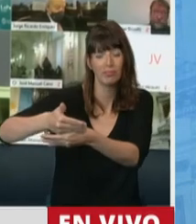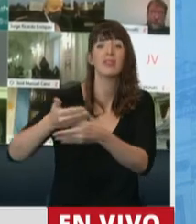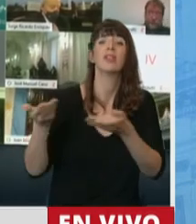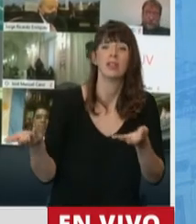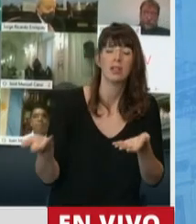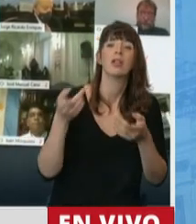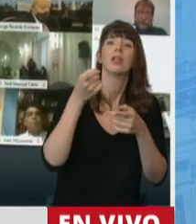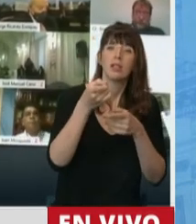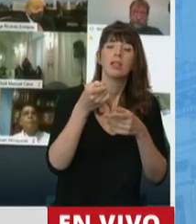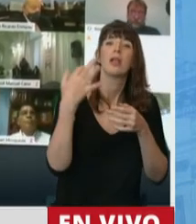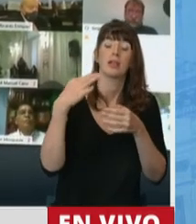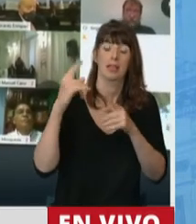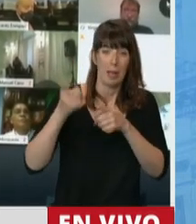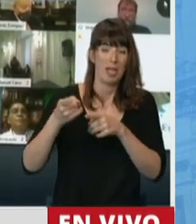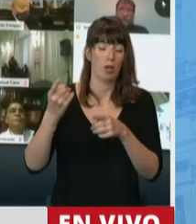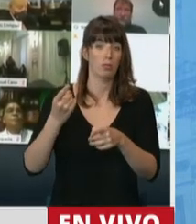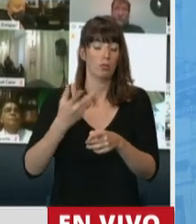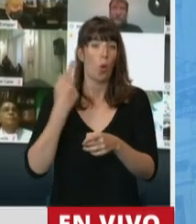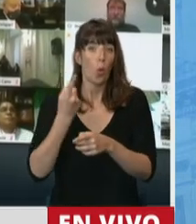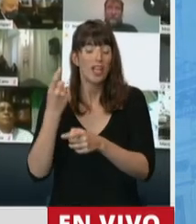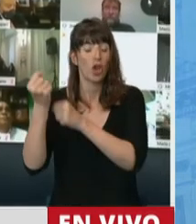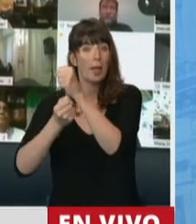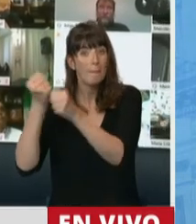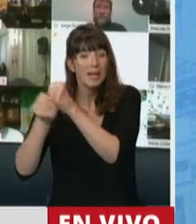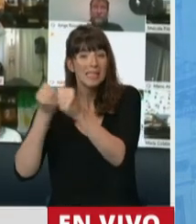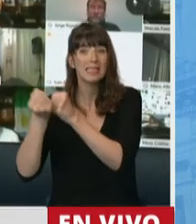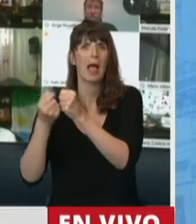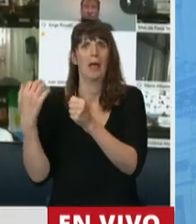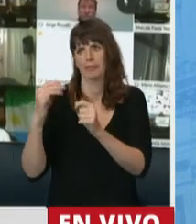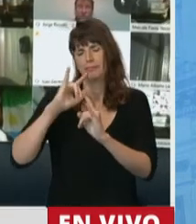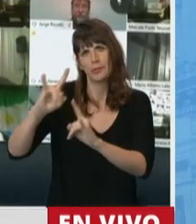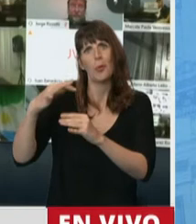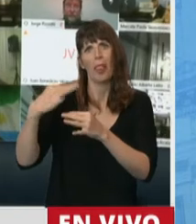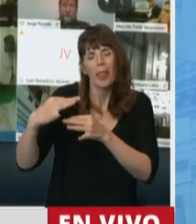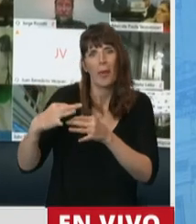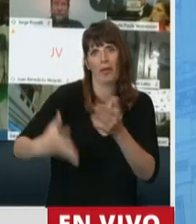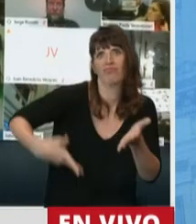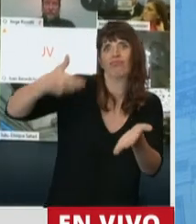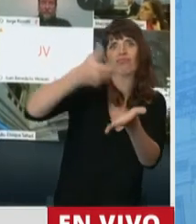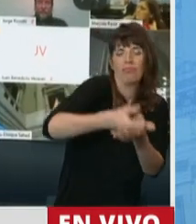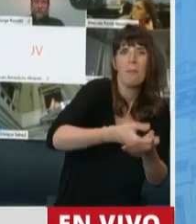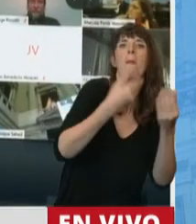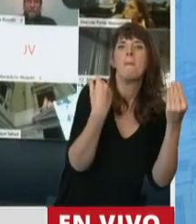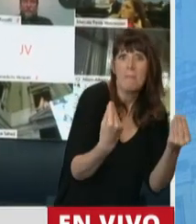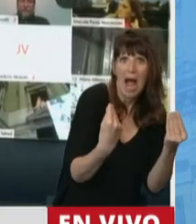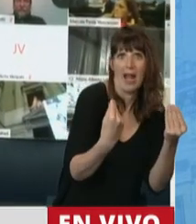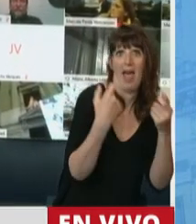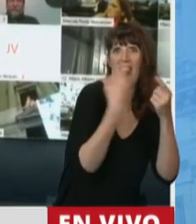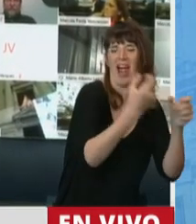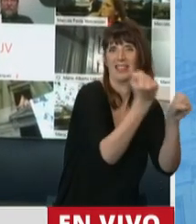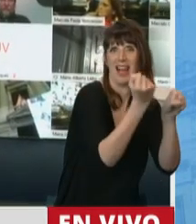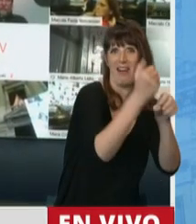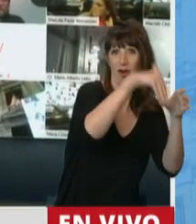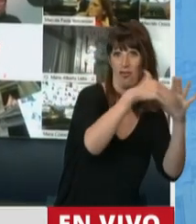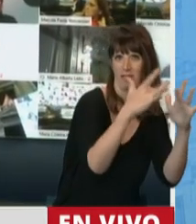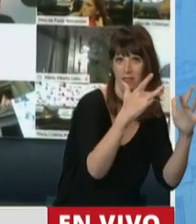equipamiento para poder utilizar la modalidad de teletrabajo. Claramente le está cerrando las puertas a la